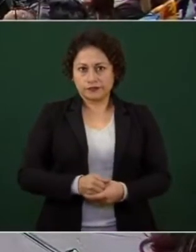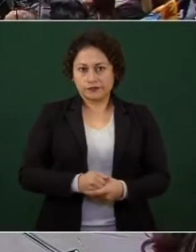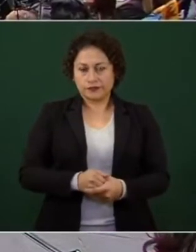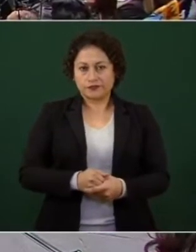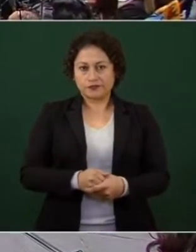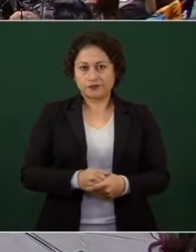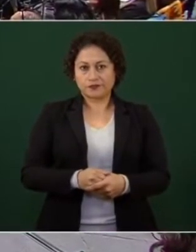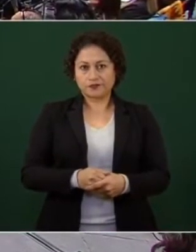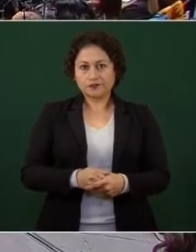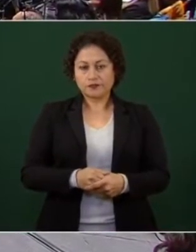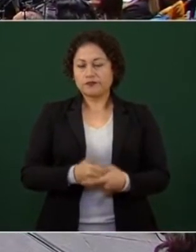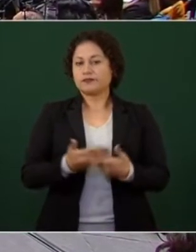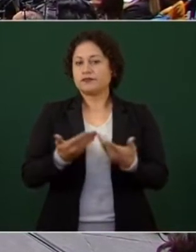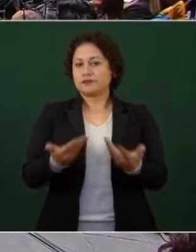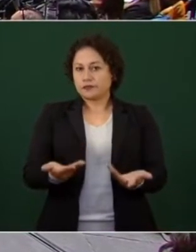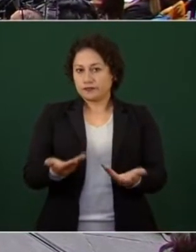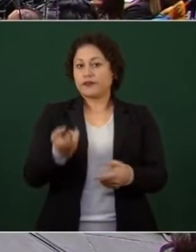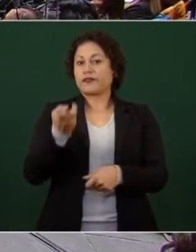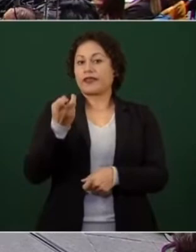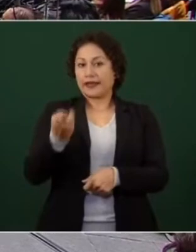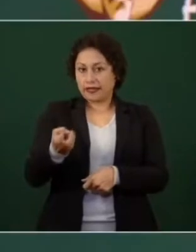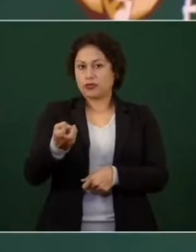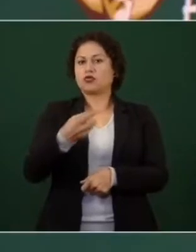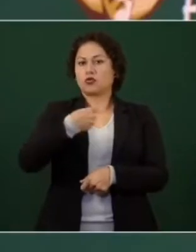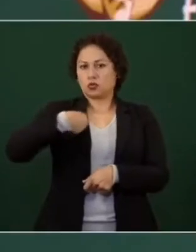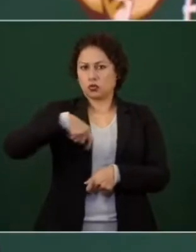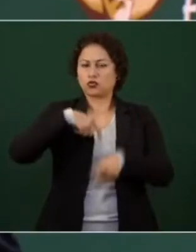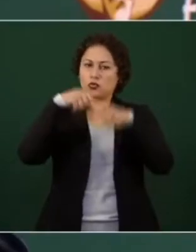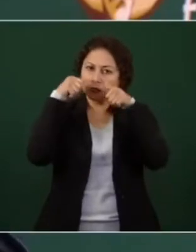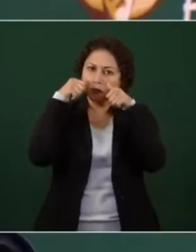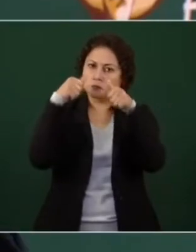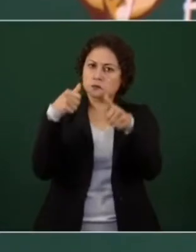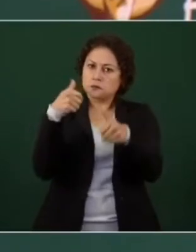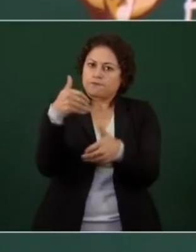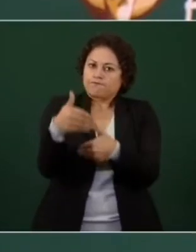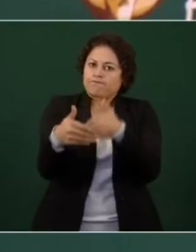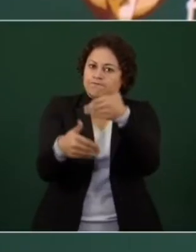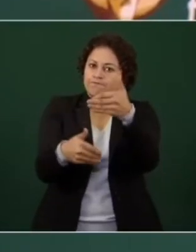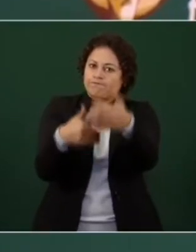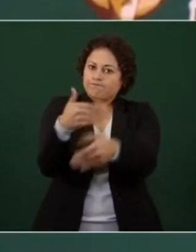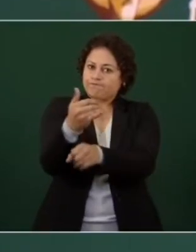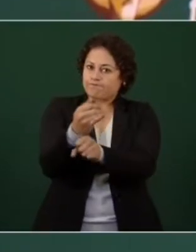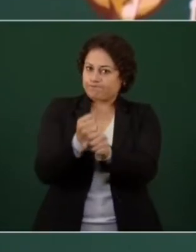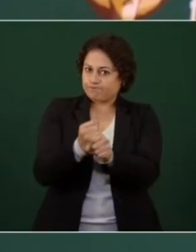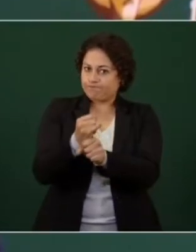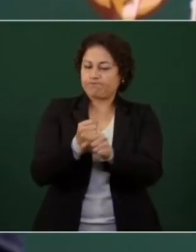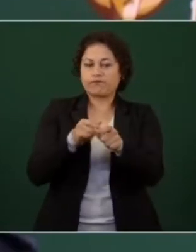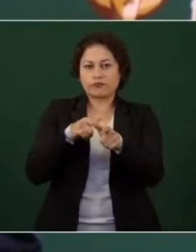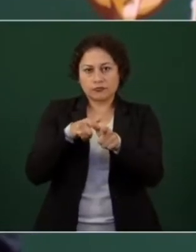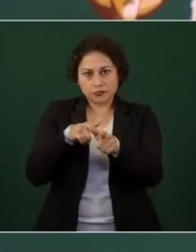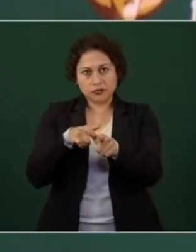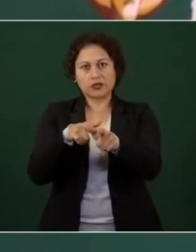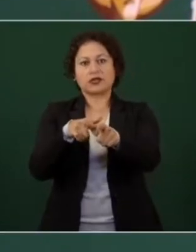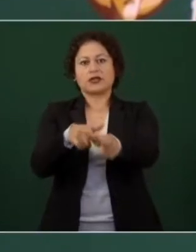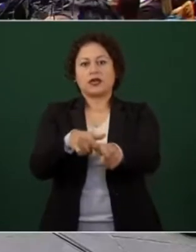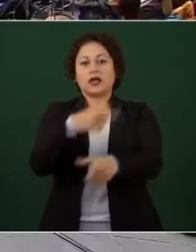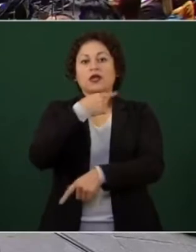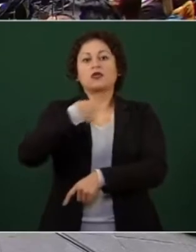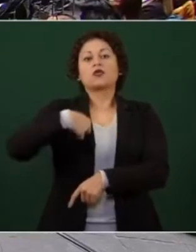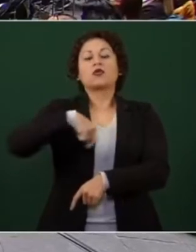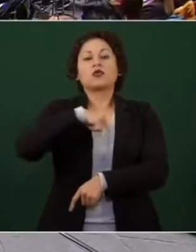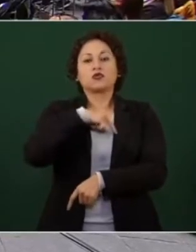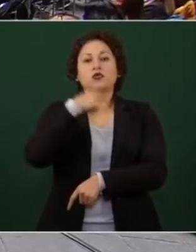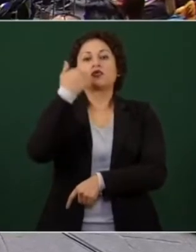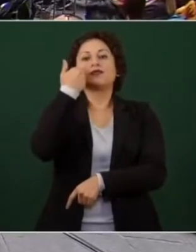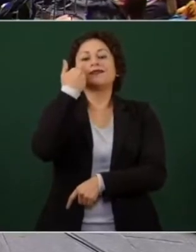entonces estamos trabajando en eso y queremos no quedarnos solo